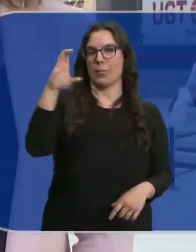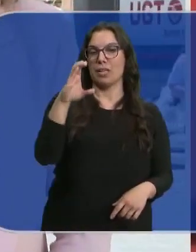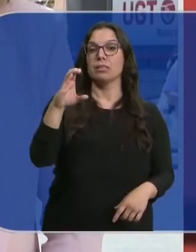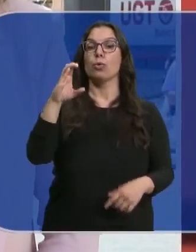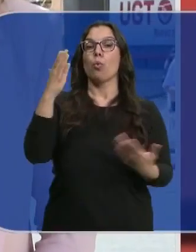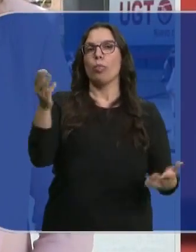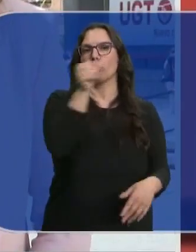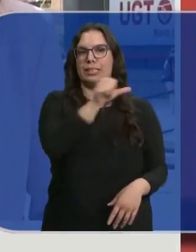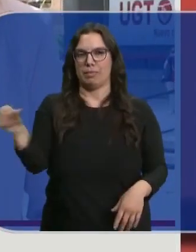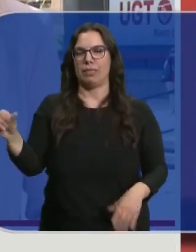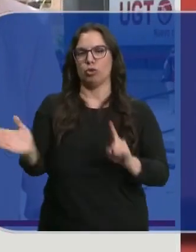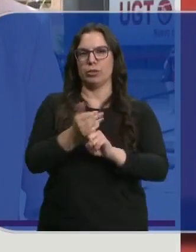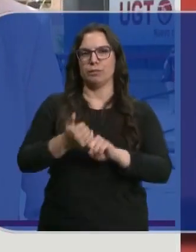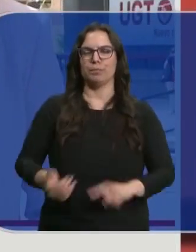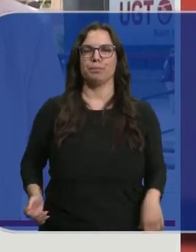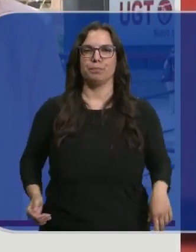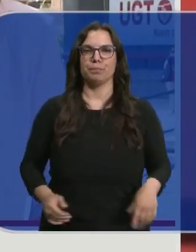llegará esta semana. Sara Ayuso.